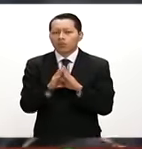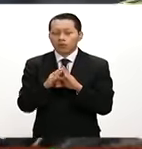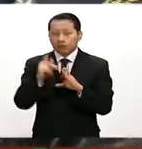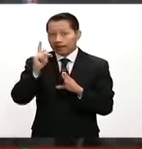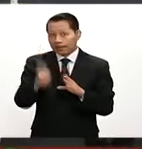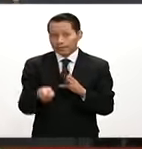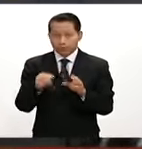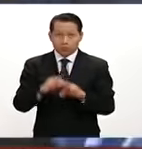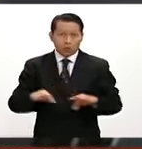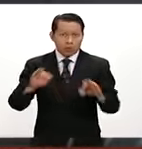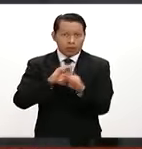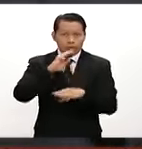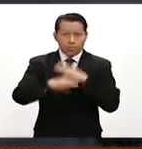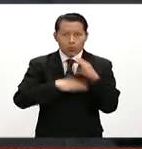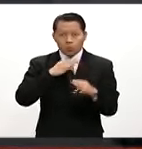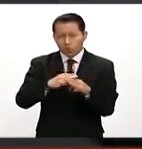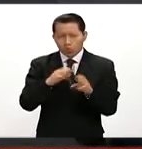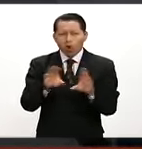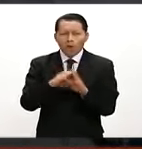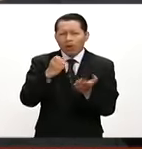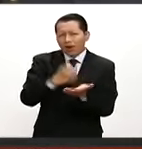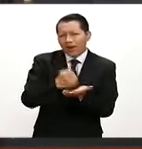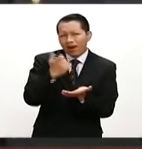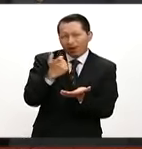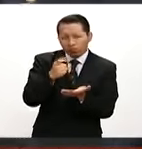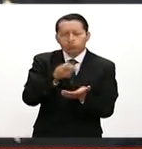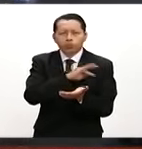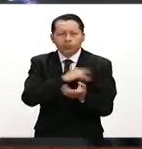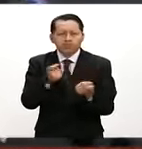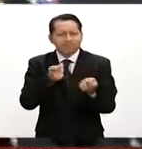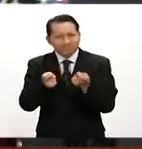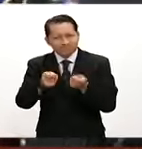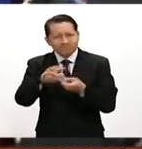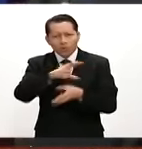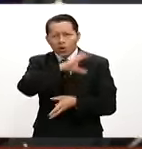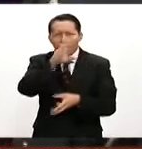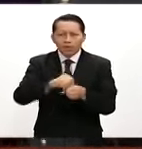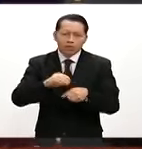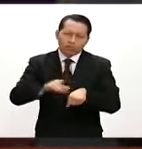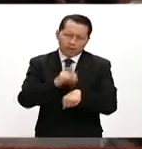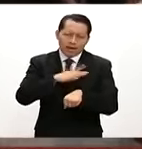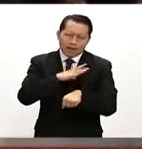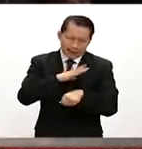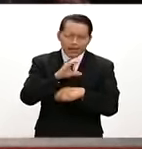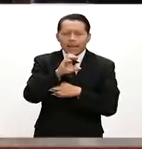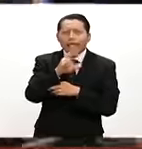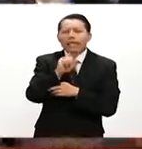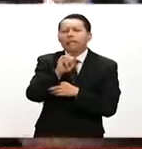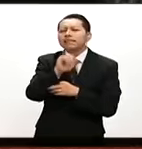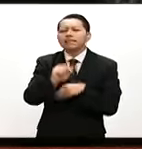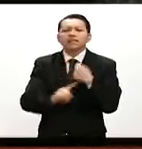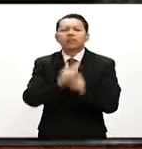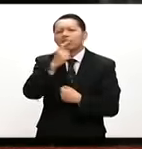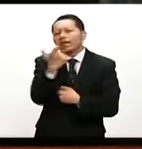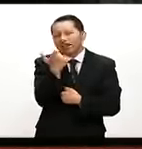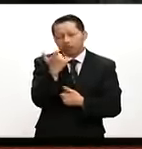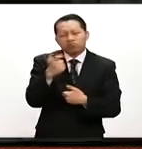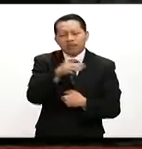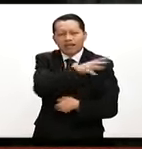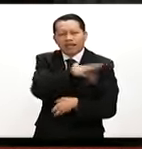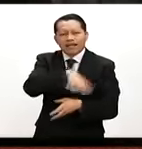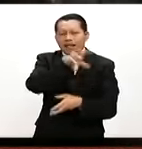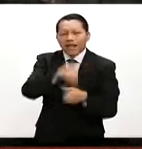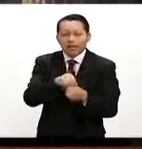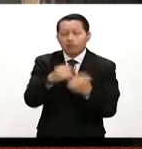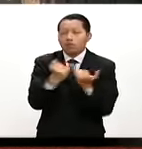gobernanza global, la gobernanza económica global, partiendo de la idea de que existe una crisis económica generalizada y que estas 20 economías